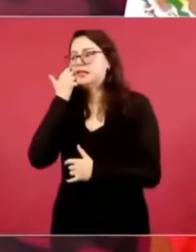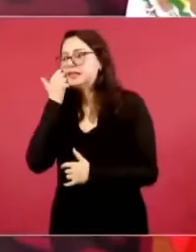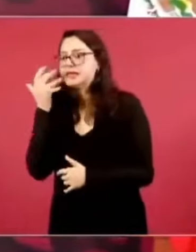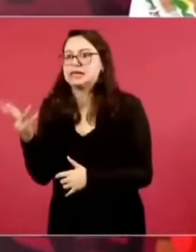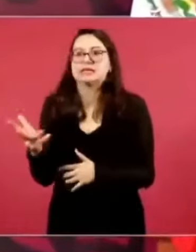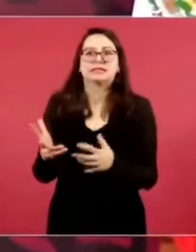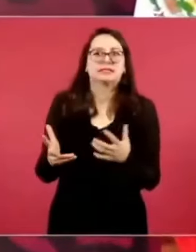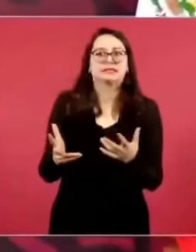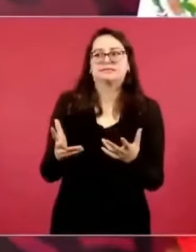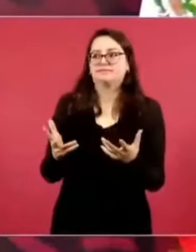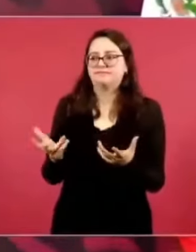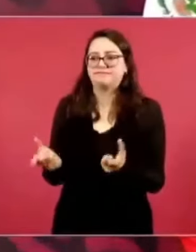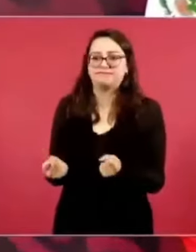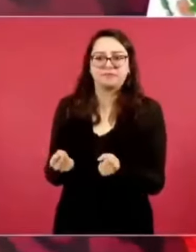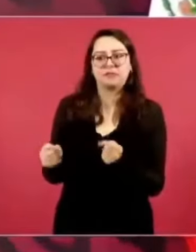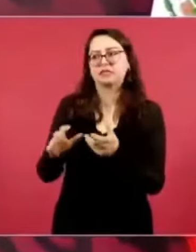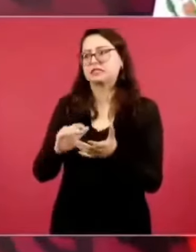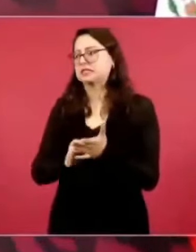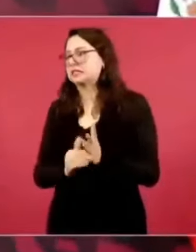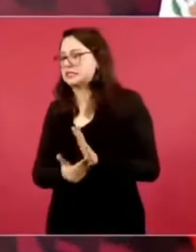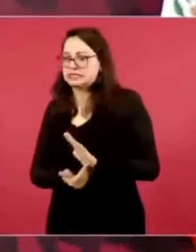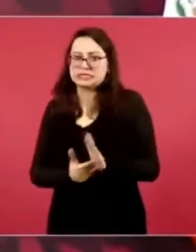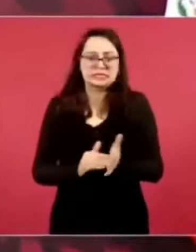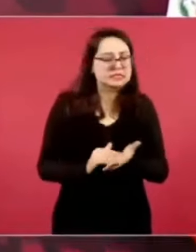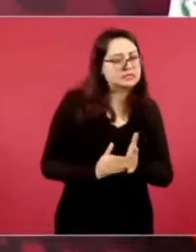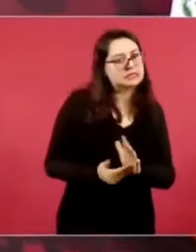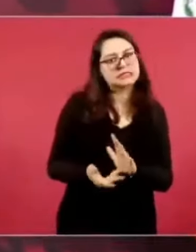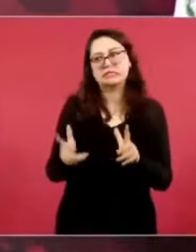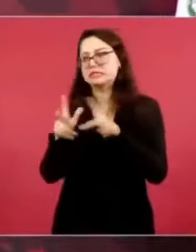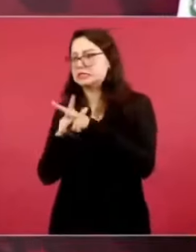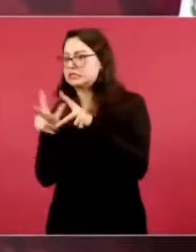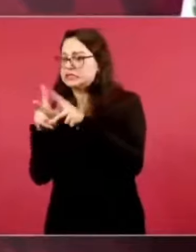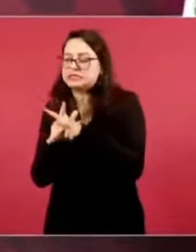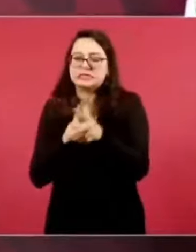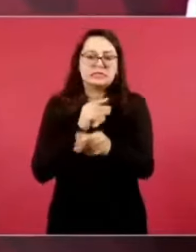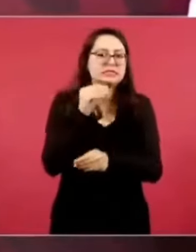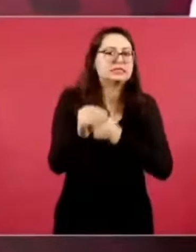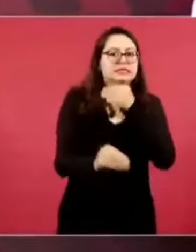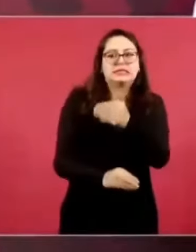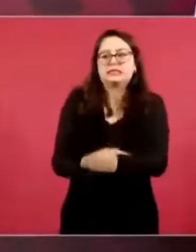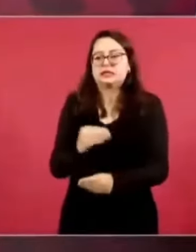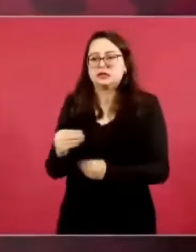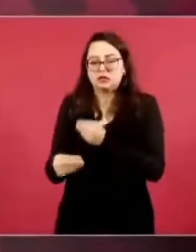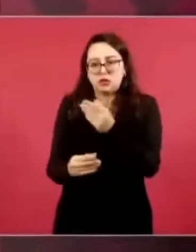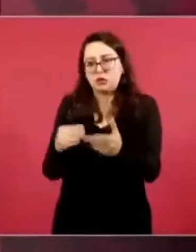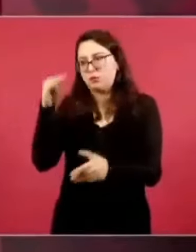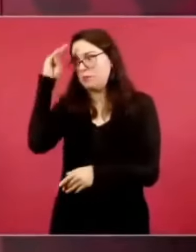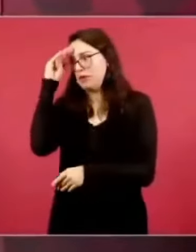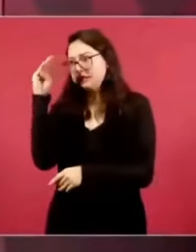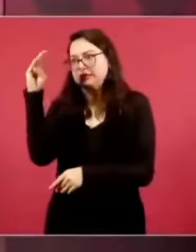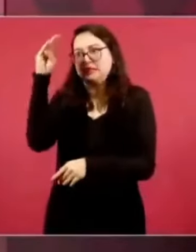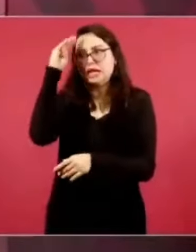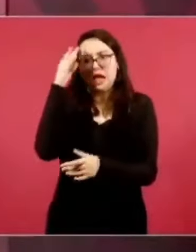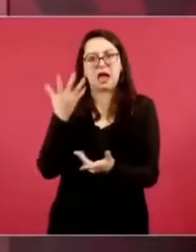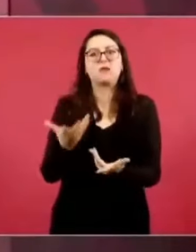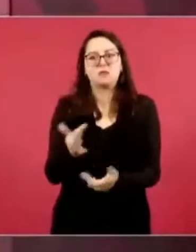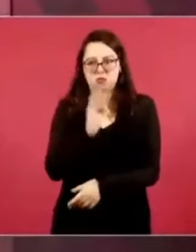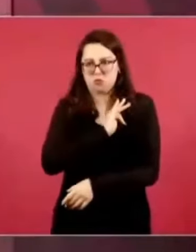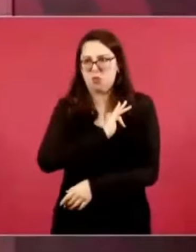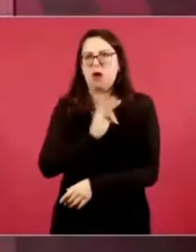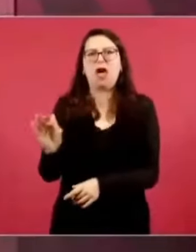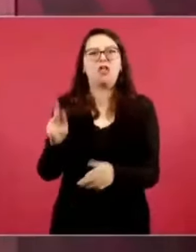pensar que van a manipular